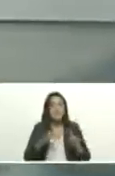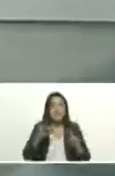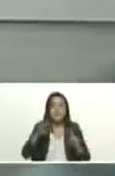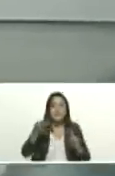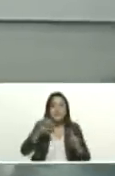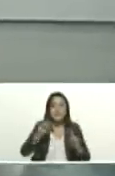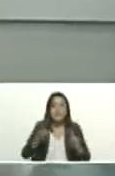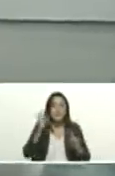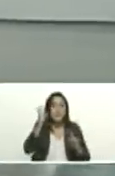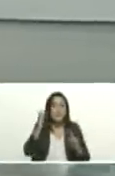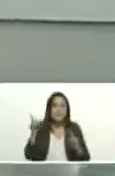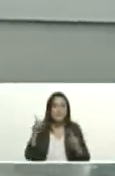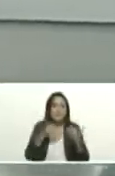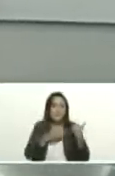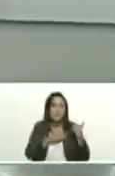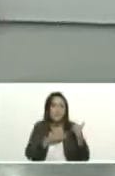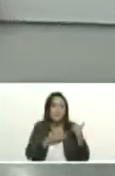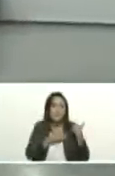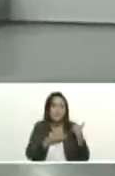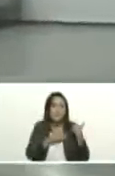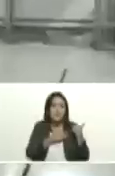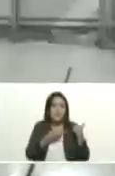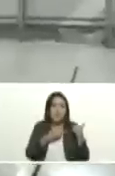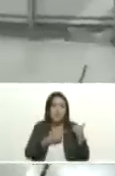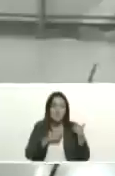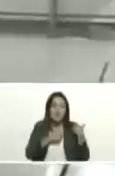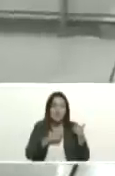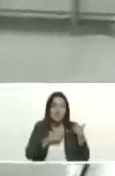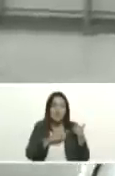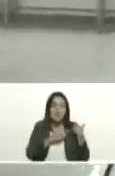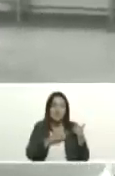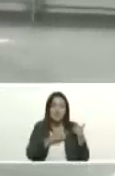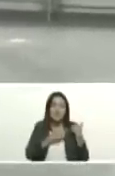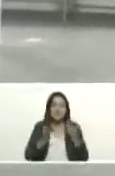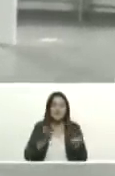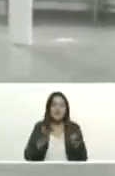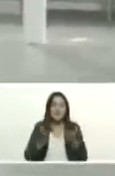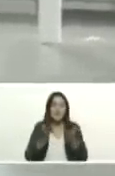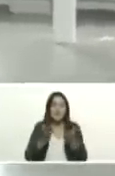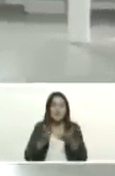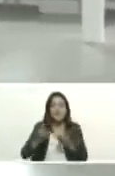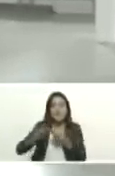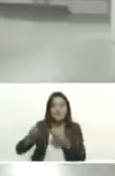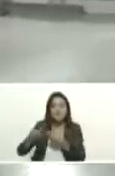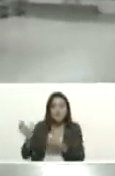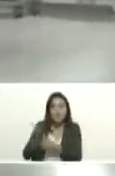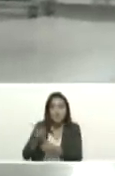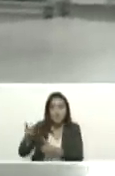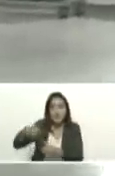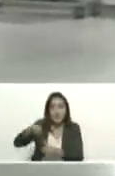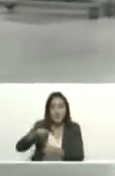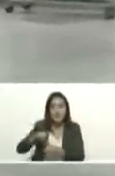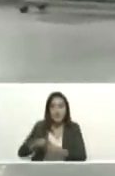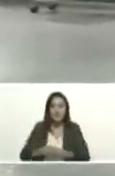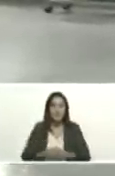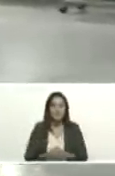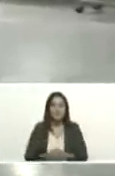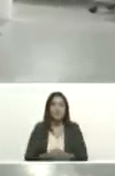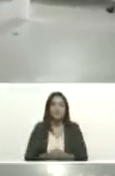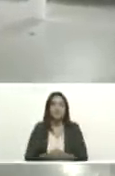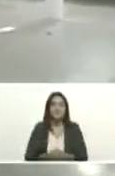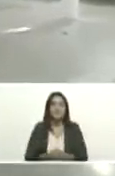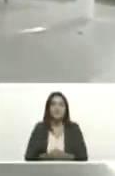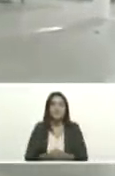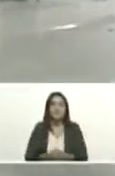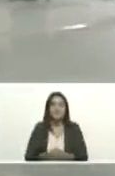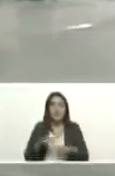Roxette Méndez quien es la comisionada por el servicio de bienes recuperados y también dada la materia